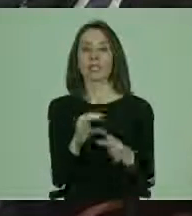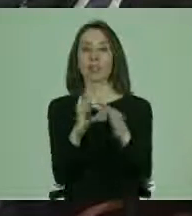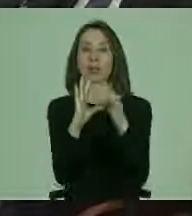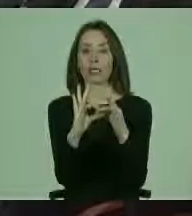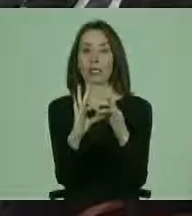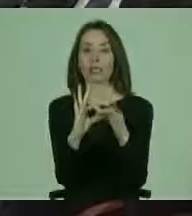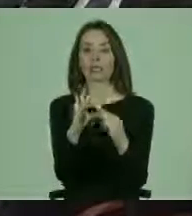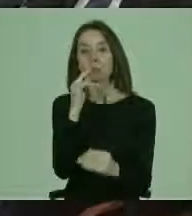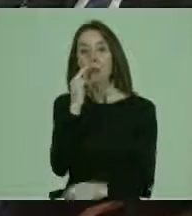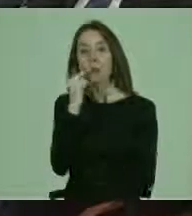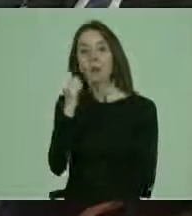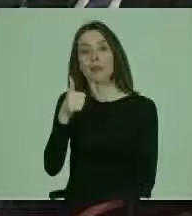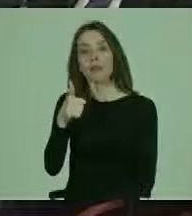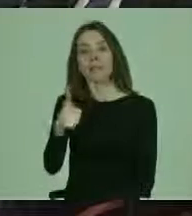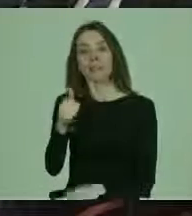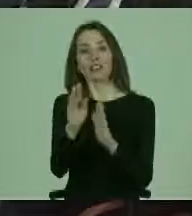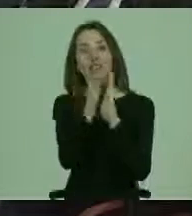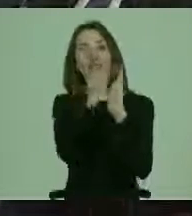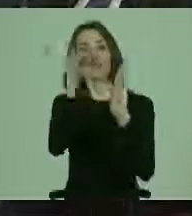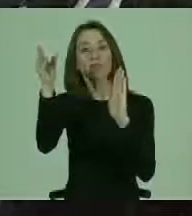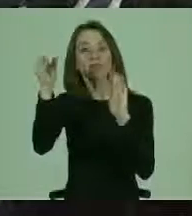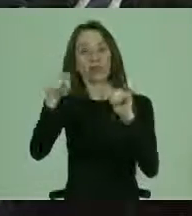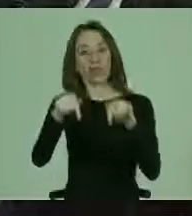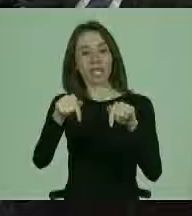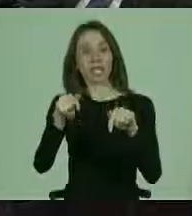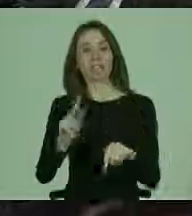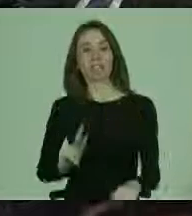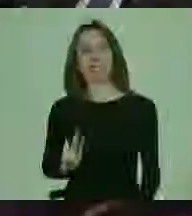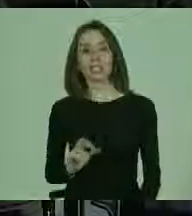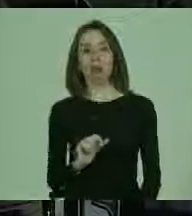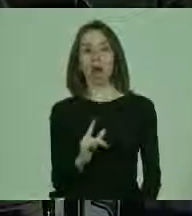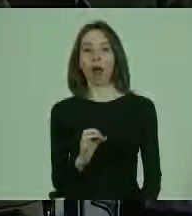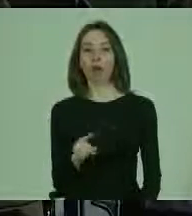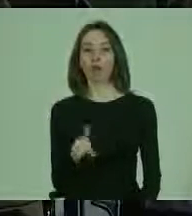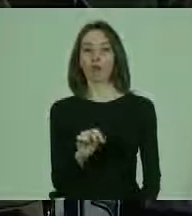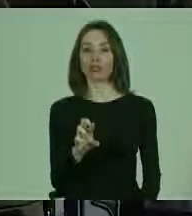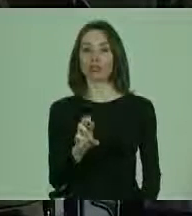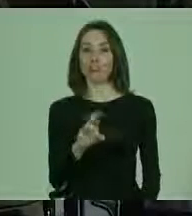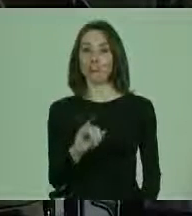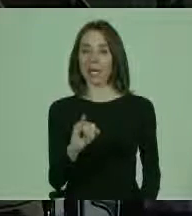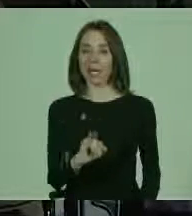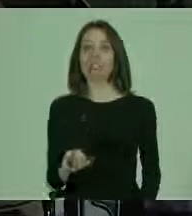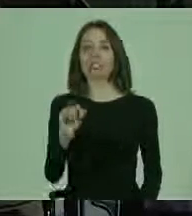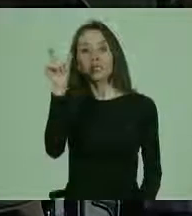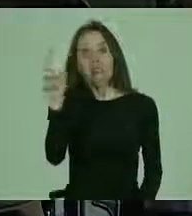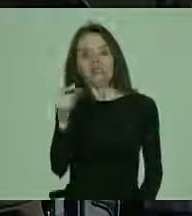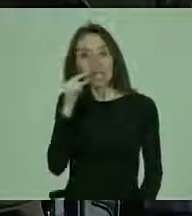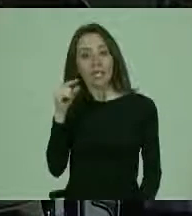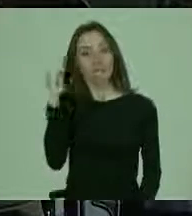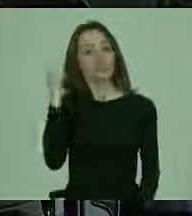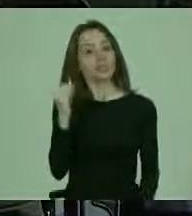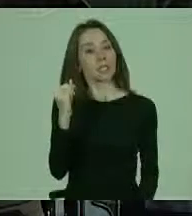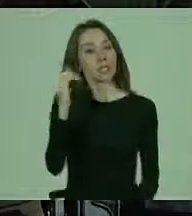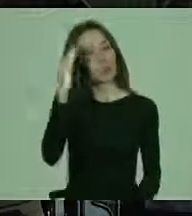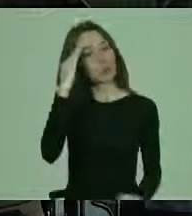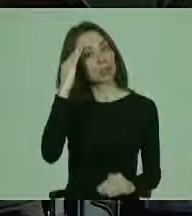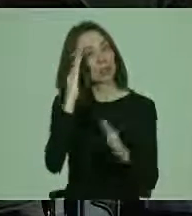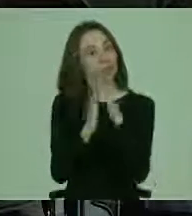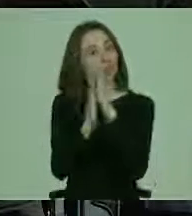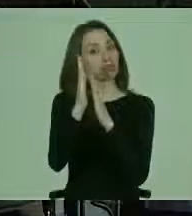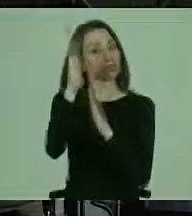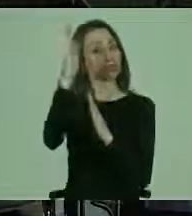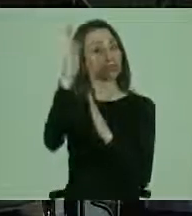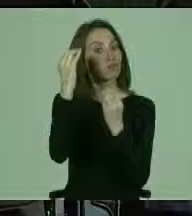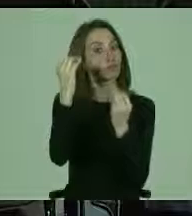al director de la biblioteca, el señor Alfonso Pérez, que siempre ha tenido una mentalidad vanguardista en